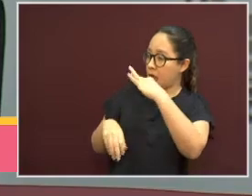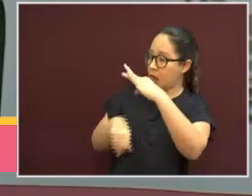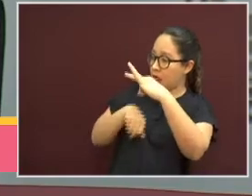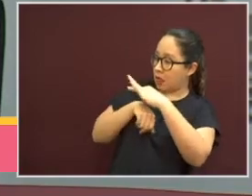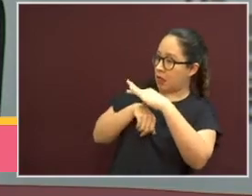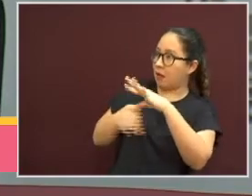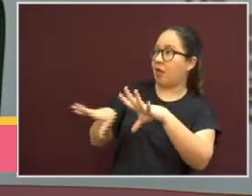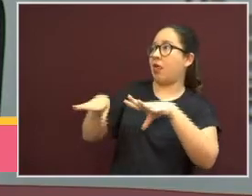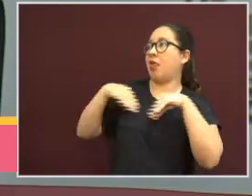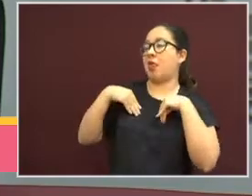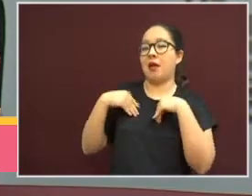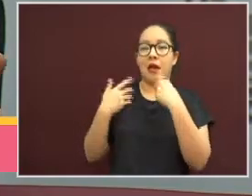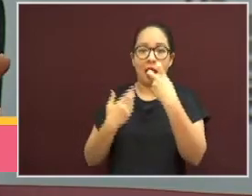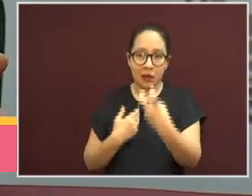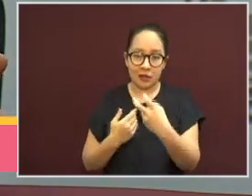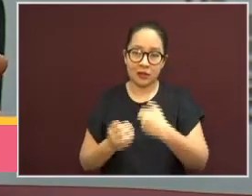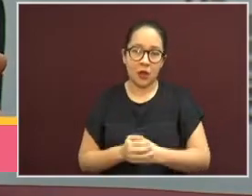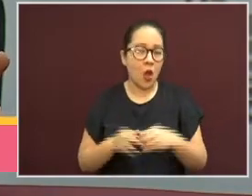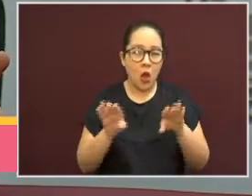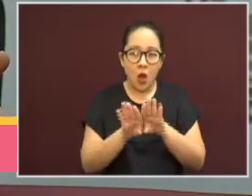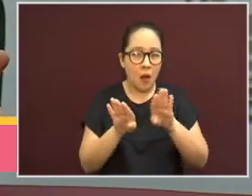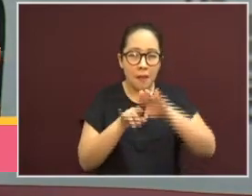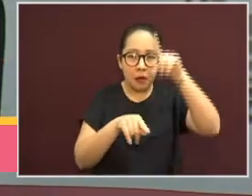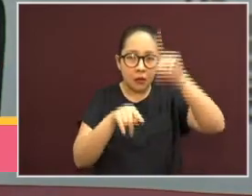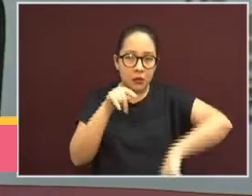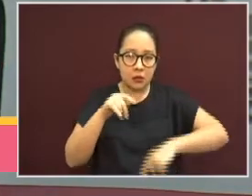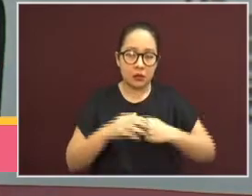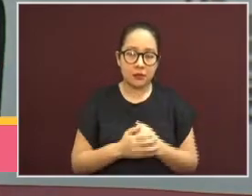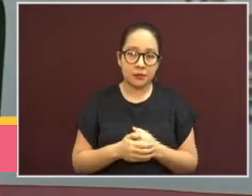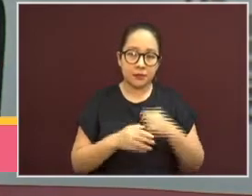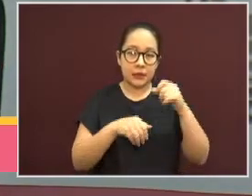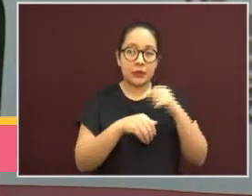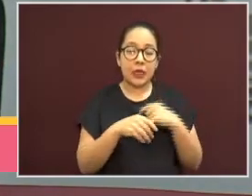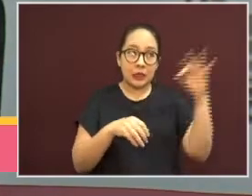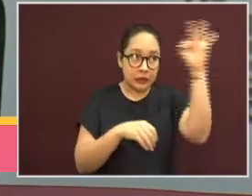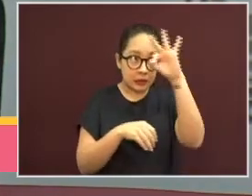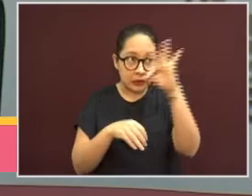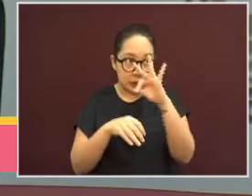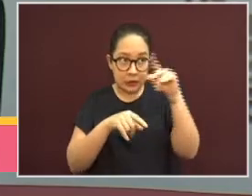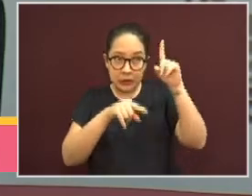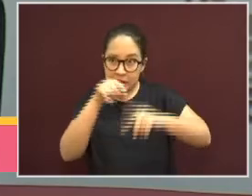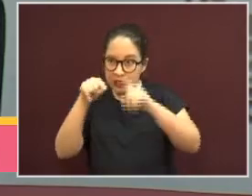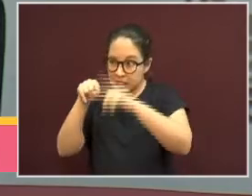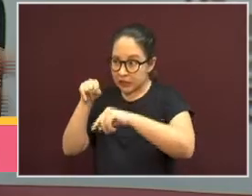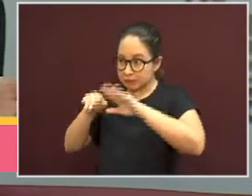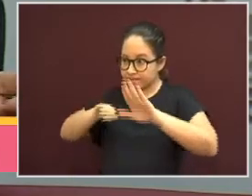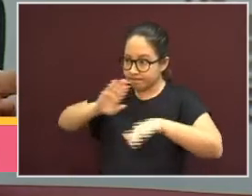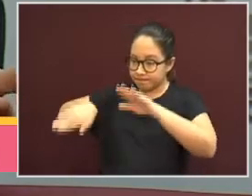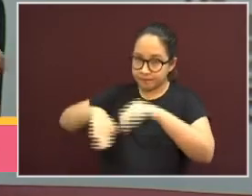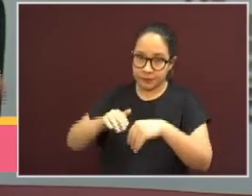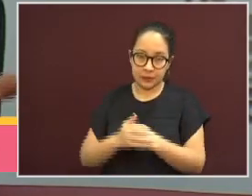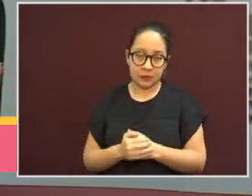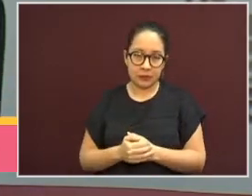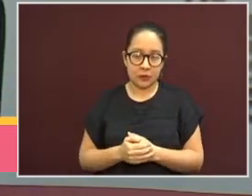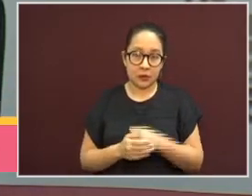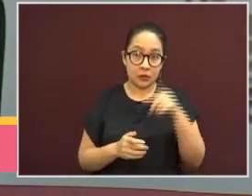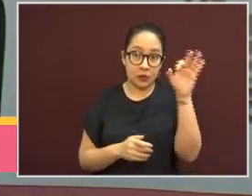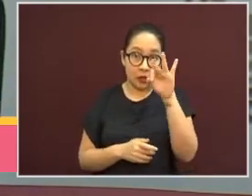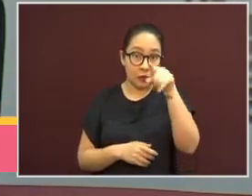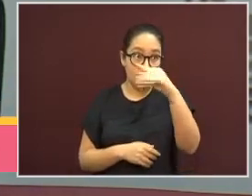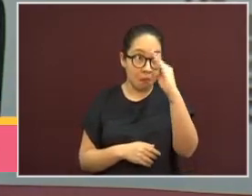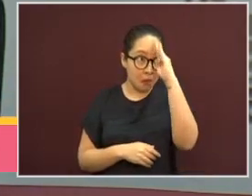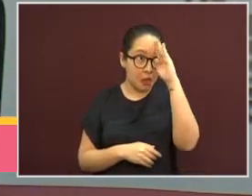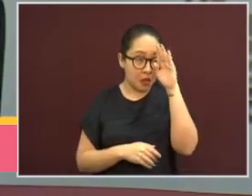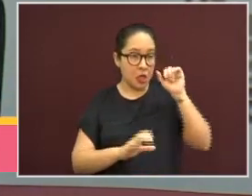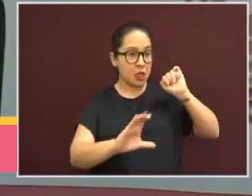esta enfermedad? Eliminando al mosquito transmisor. Existe la falsa creencia de que fumigando se acaba con el